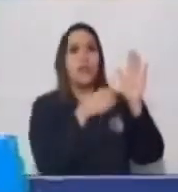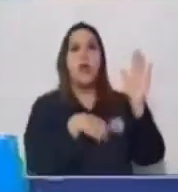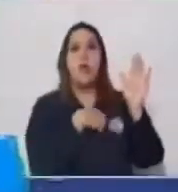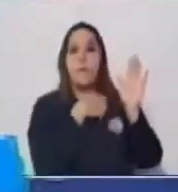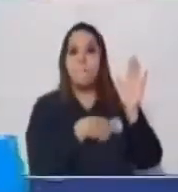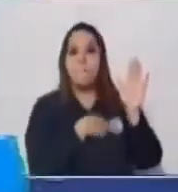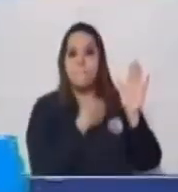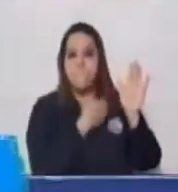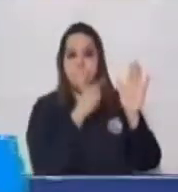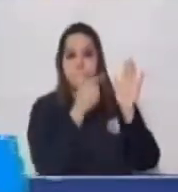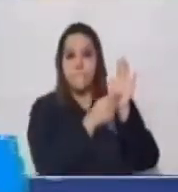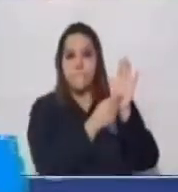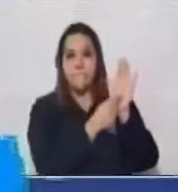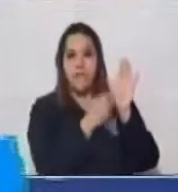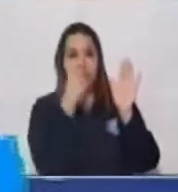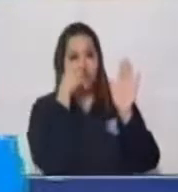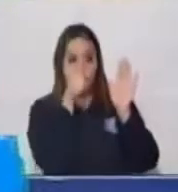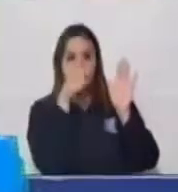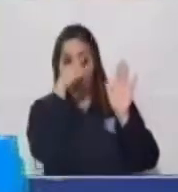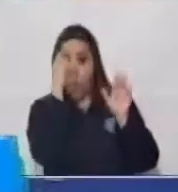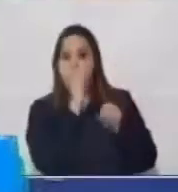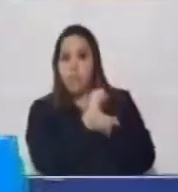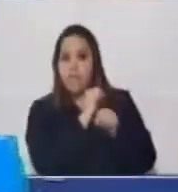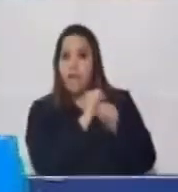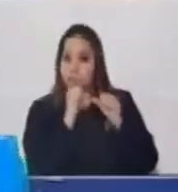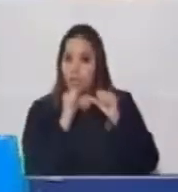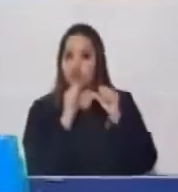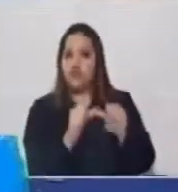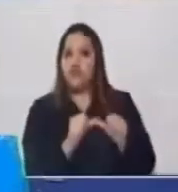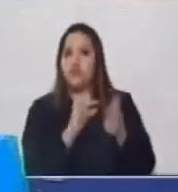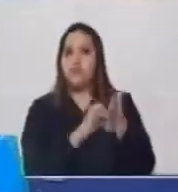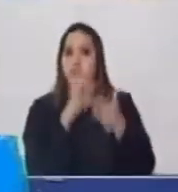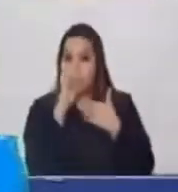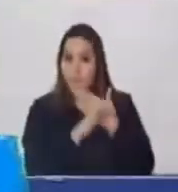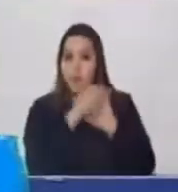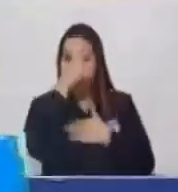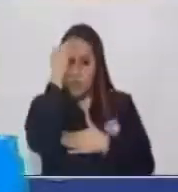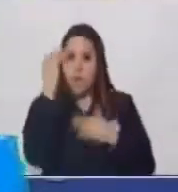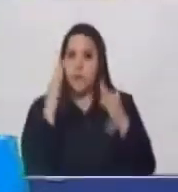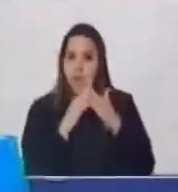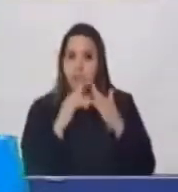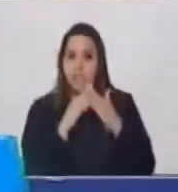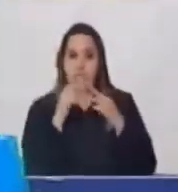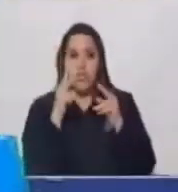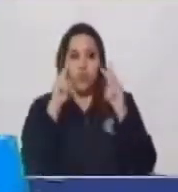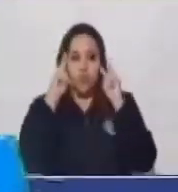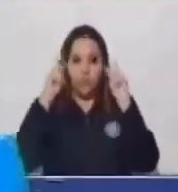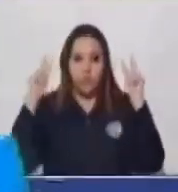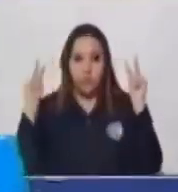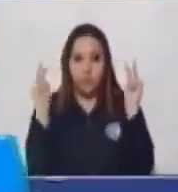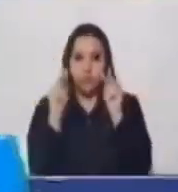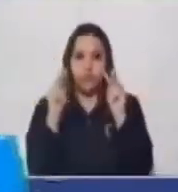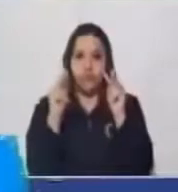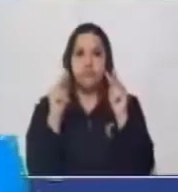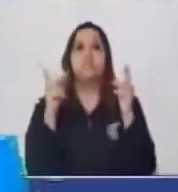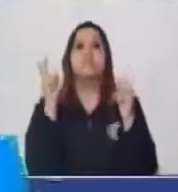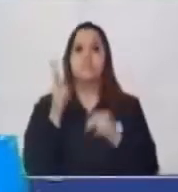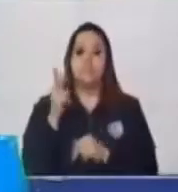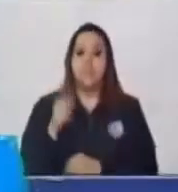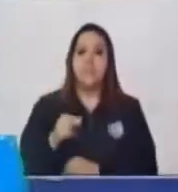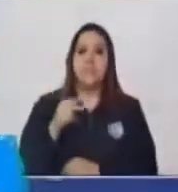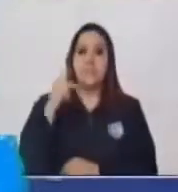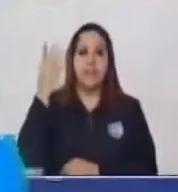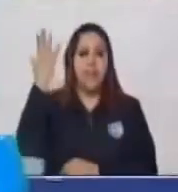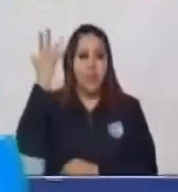O a tu maestro Que trabajases En el programa De Aprendo en Casa Y que estuviste Muy atento Los lunes Los